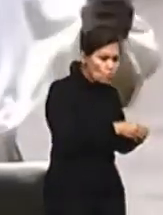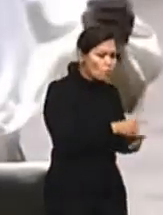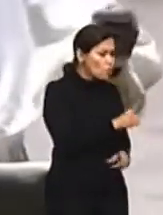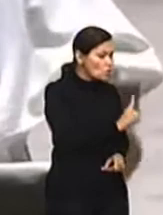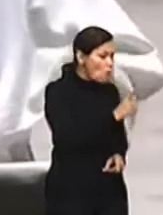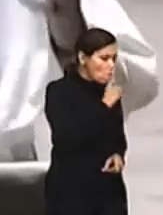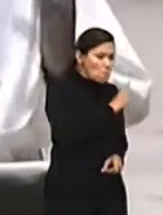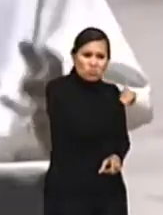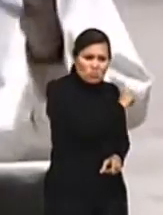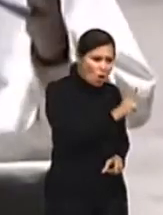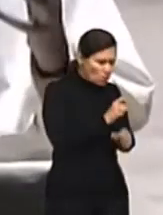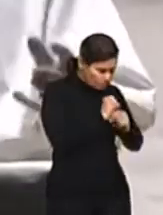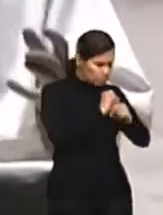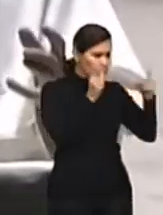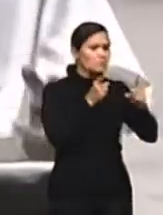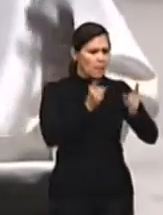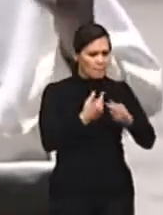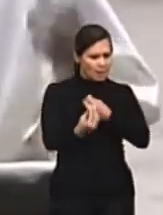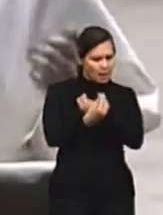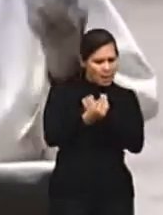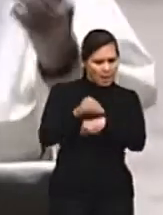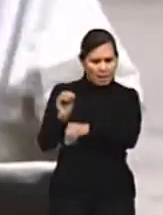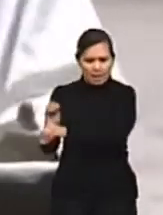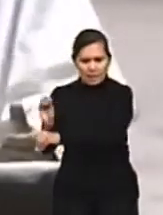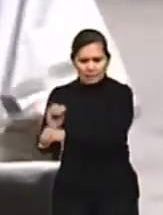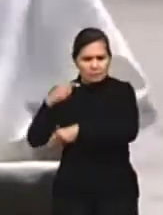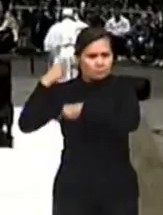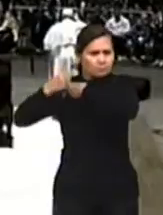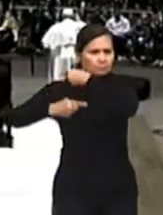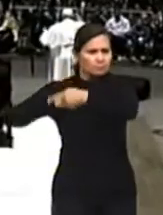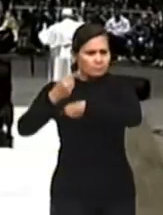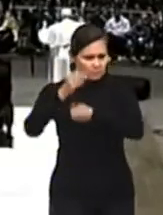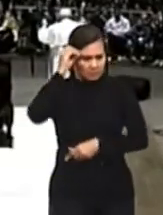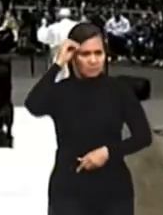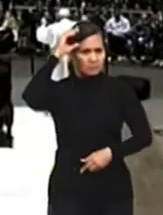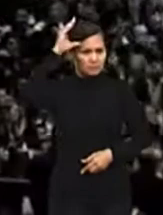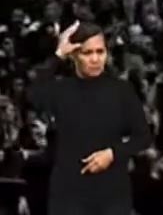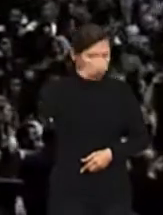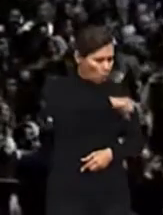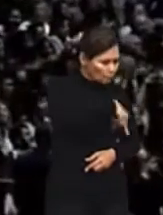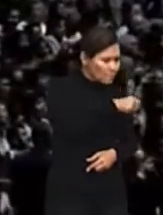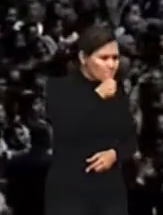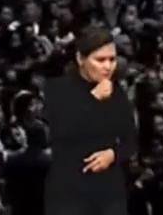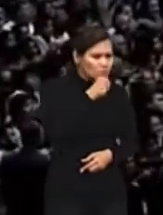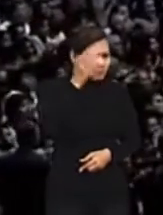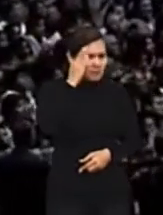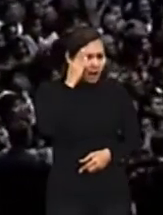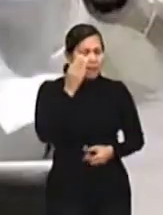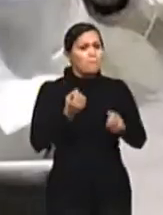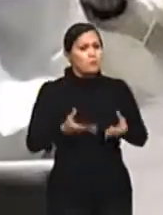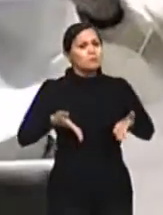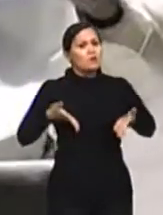ancianos abran la boca y enséñennos, transmítanos la sabiduría de los pueblos. Sepan que en este momento,